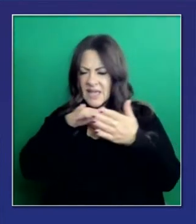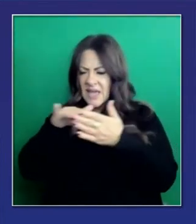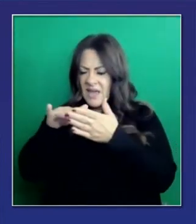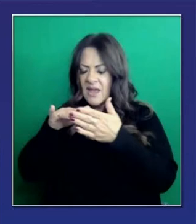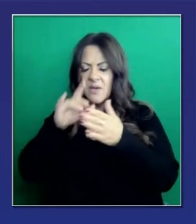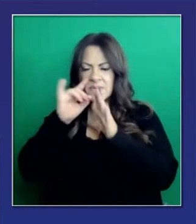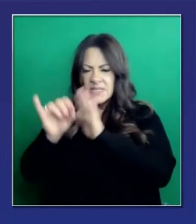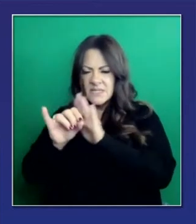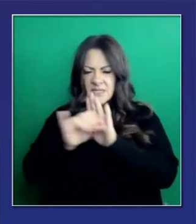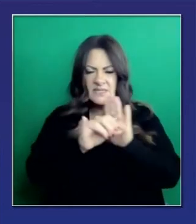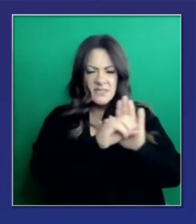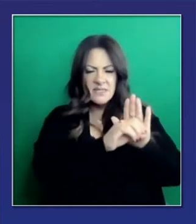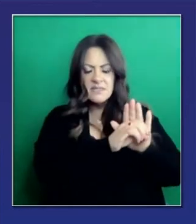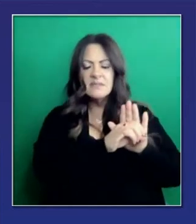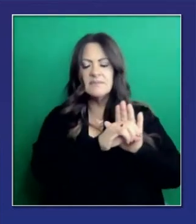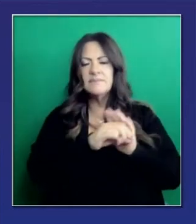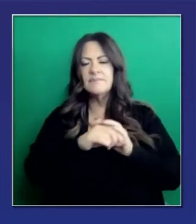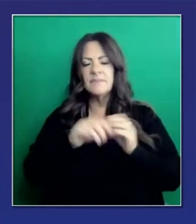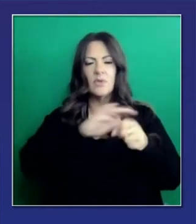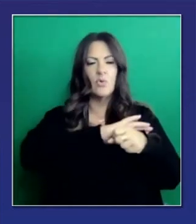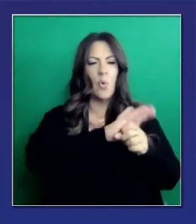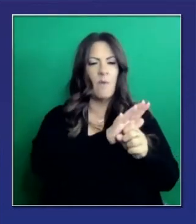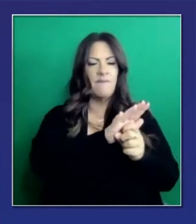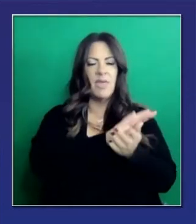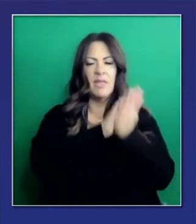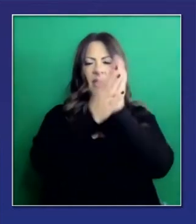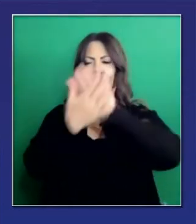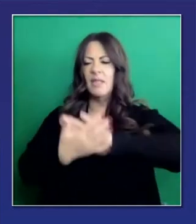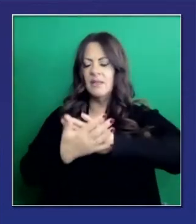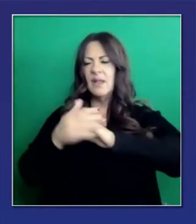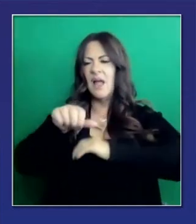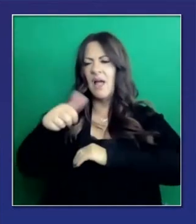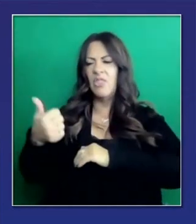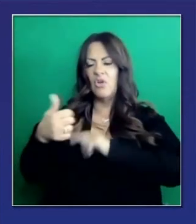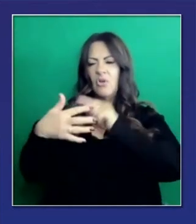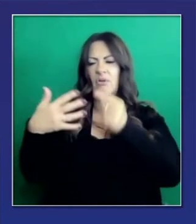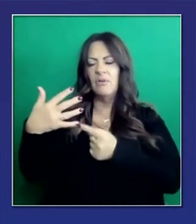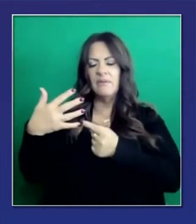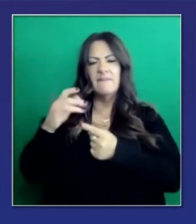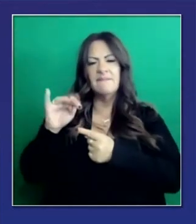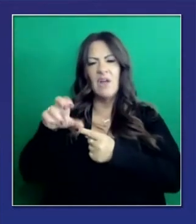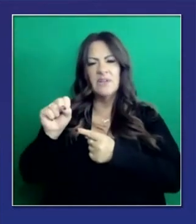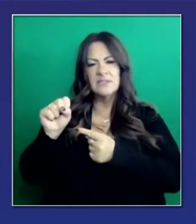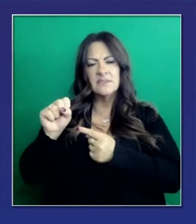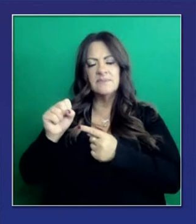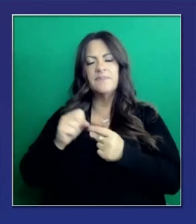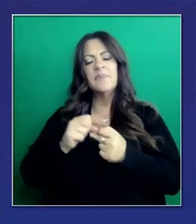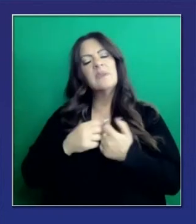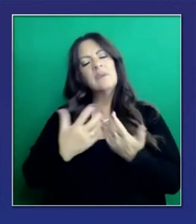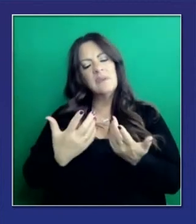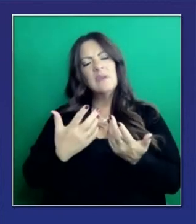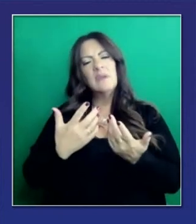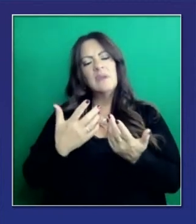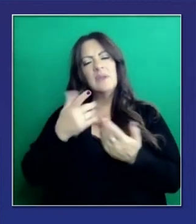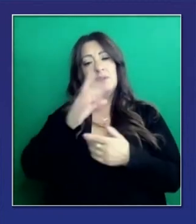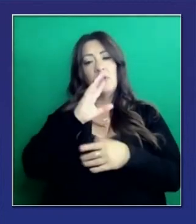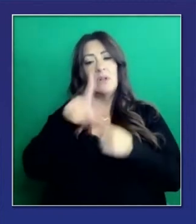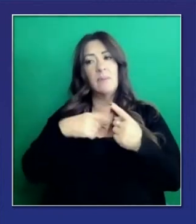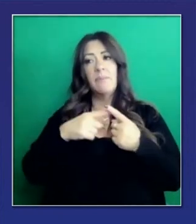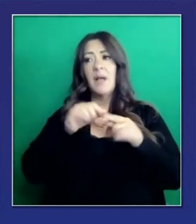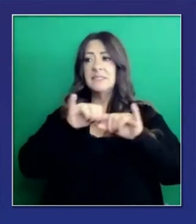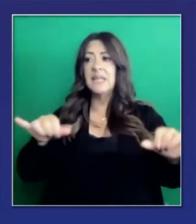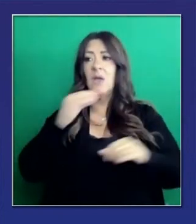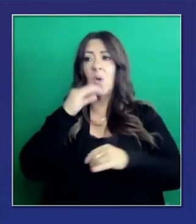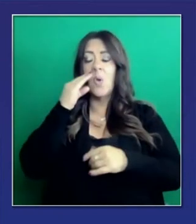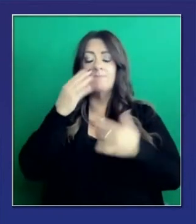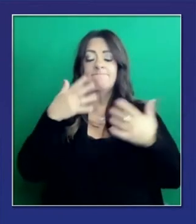estamos tratando de obtener una comprensión más clara y más completa. Pero en cuanto al asunto de la orden de quedarse en